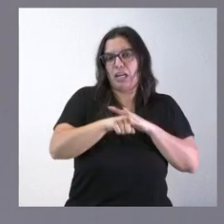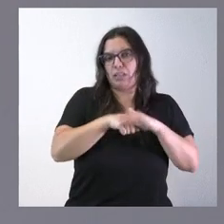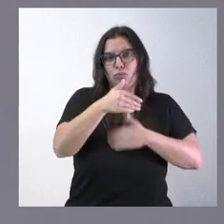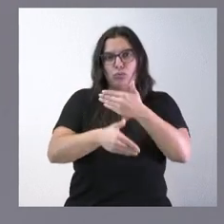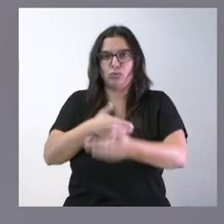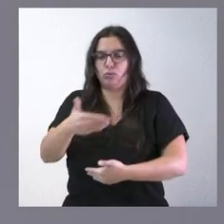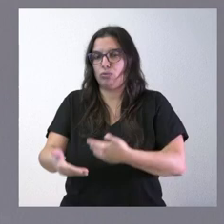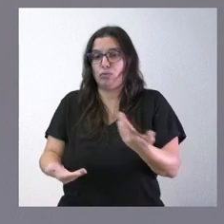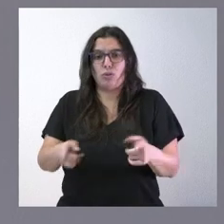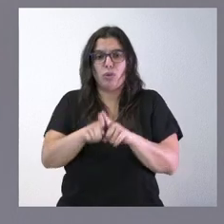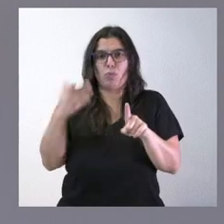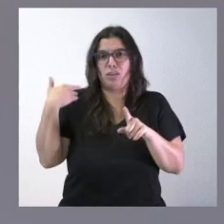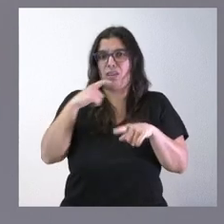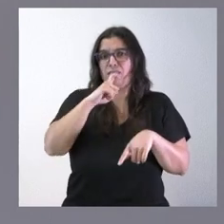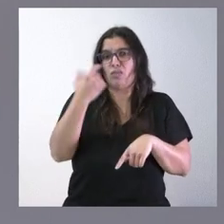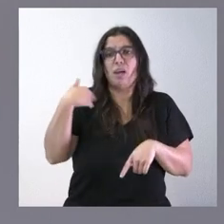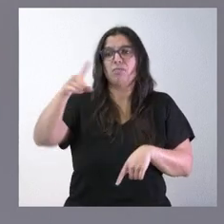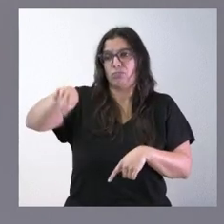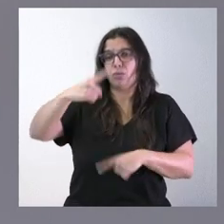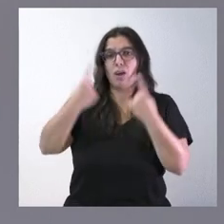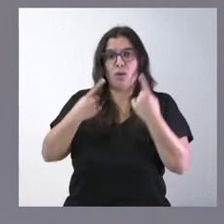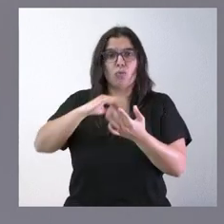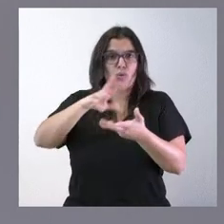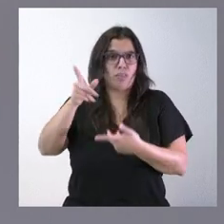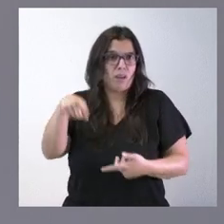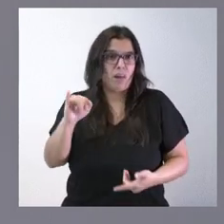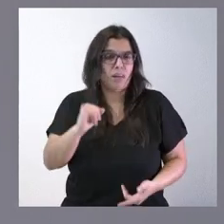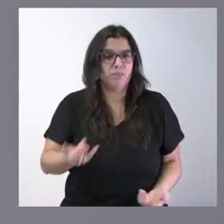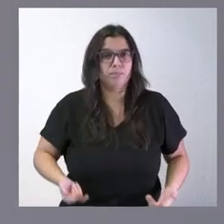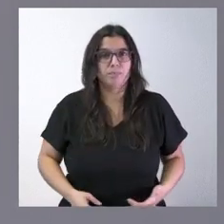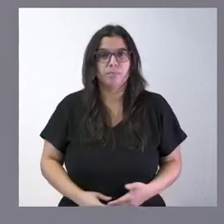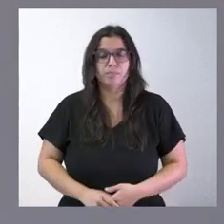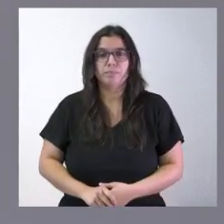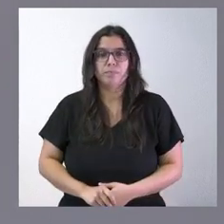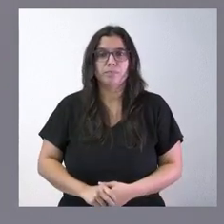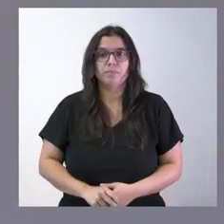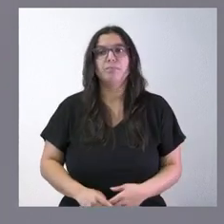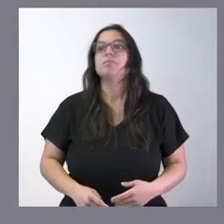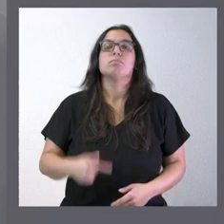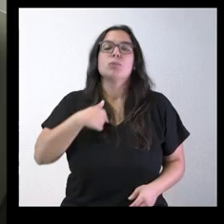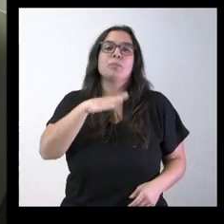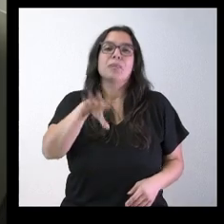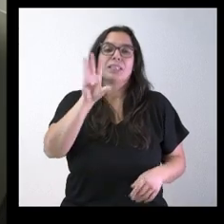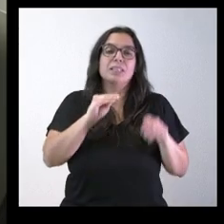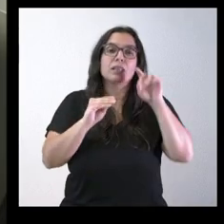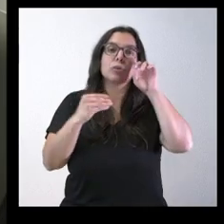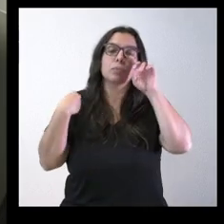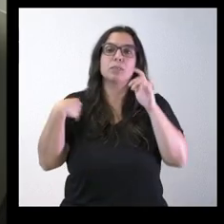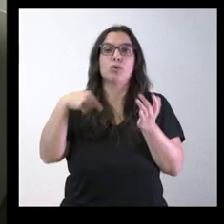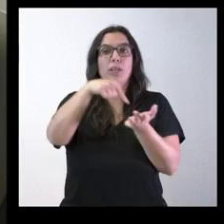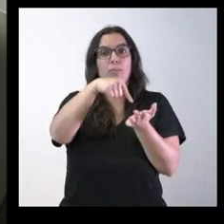anunciamos en momento y como muchos de ustedes recogieron también en esos propios medios de comunicación entiendo que esta medida de bajar